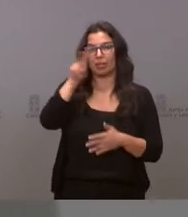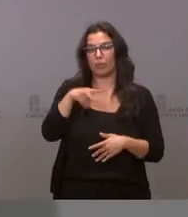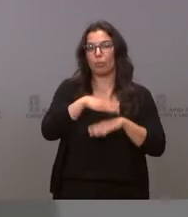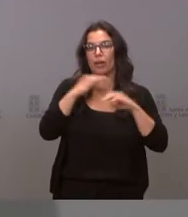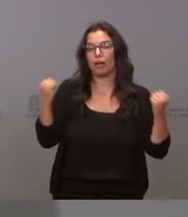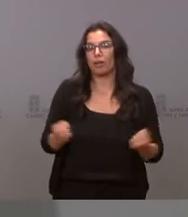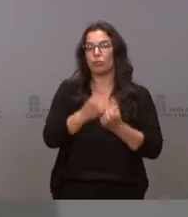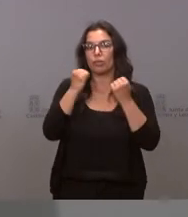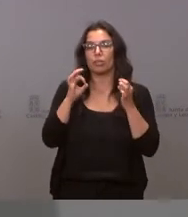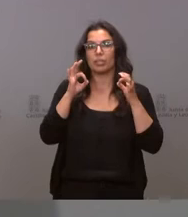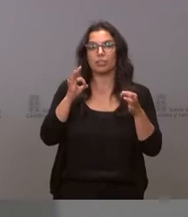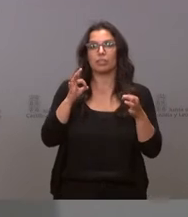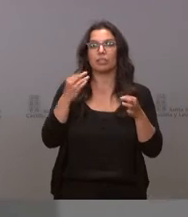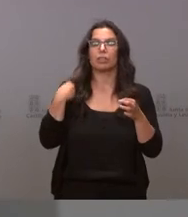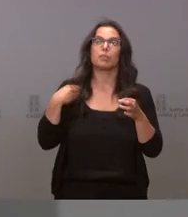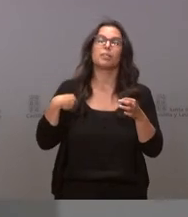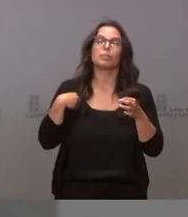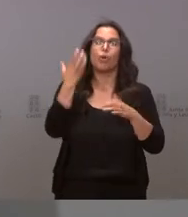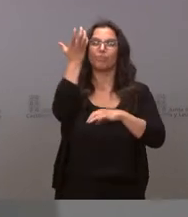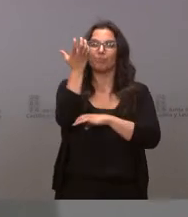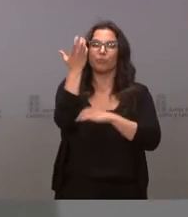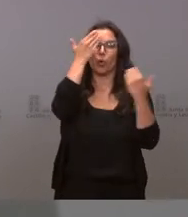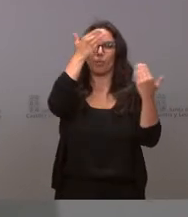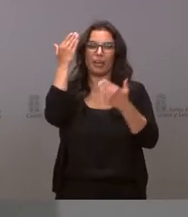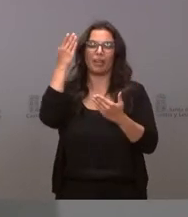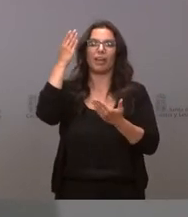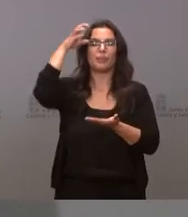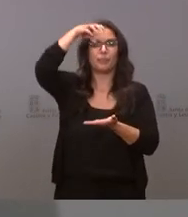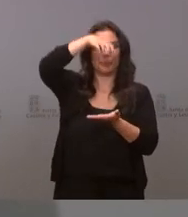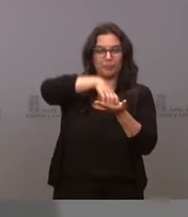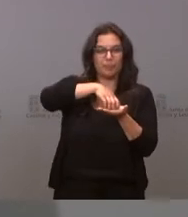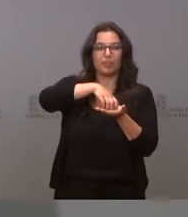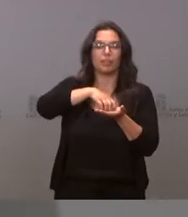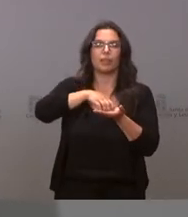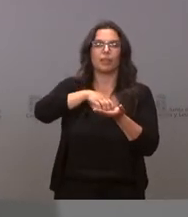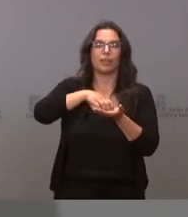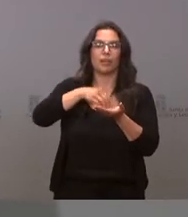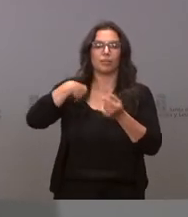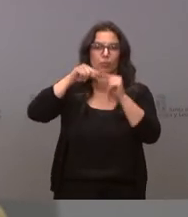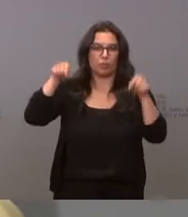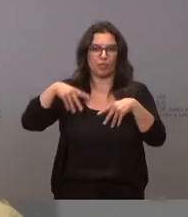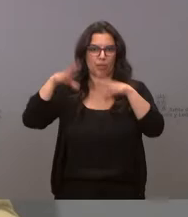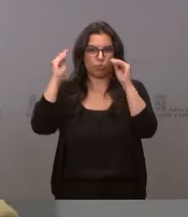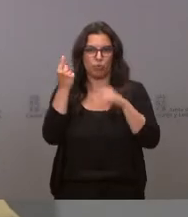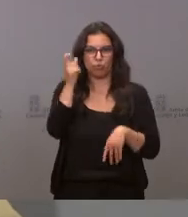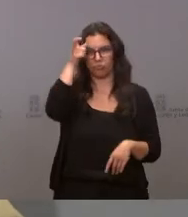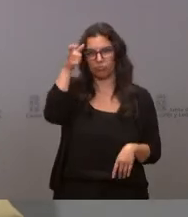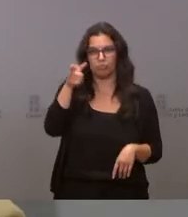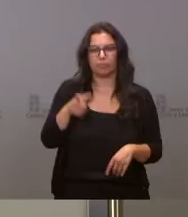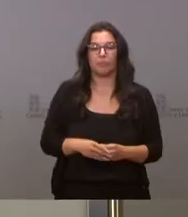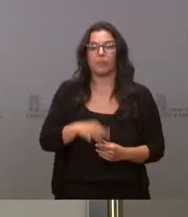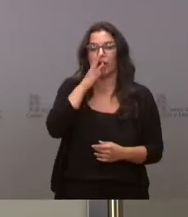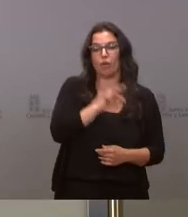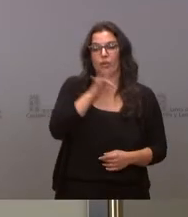en la Torre del Homenaje del Castillo de Aza en Burgos. Les dejo ahora con el consejero de